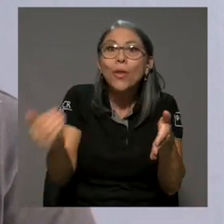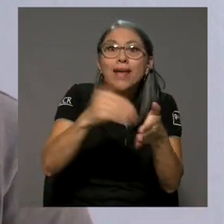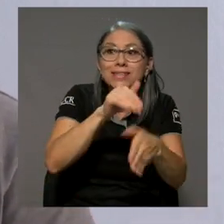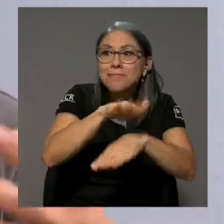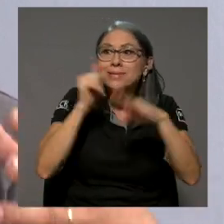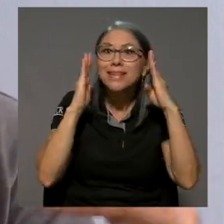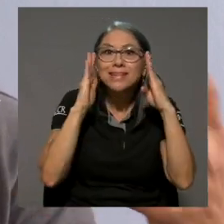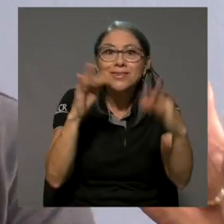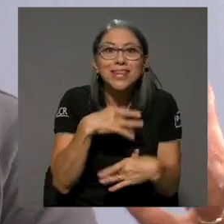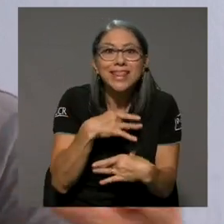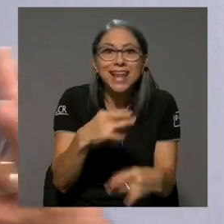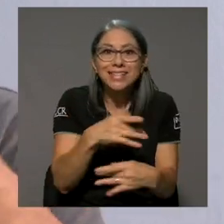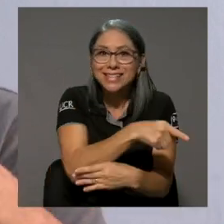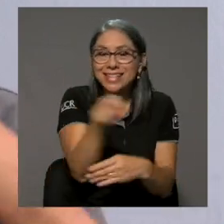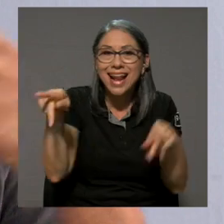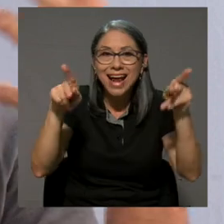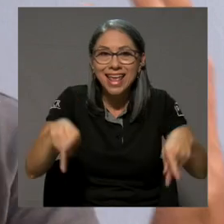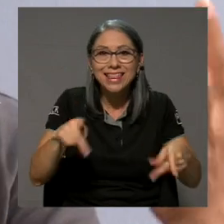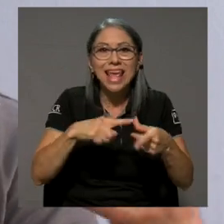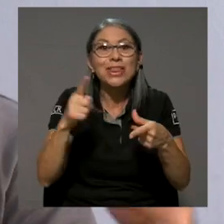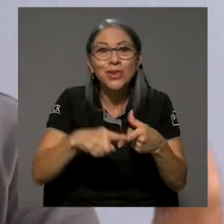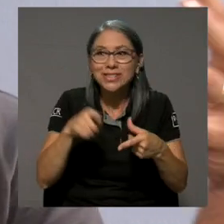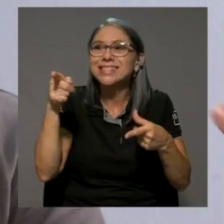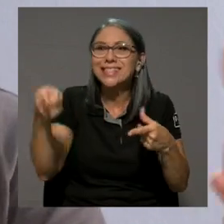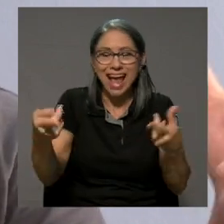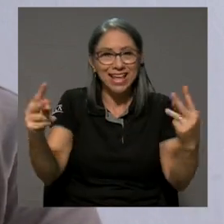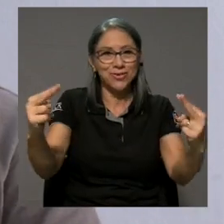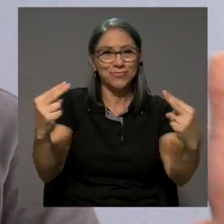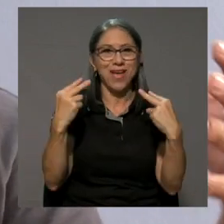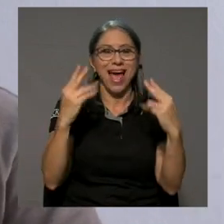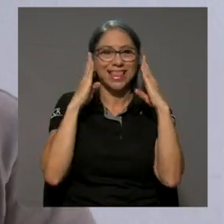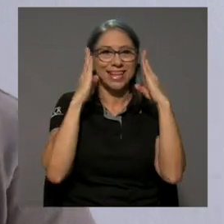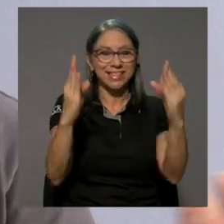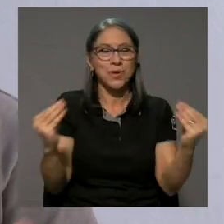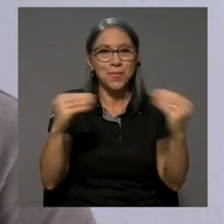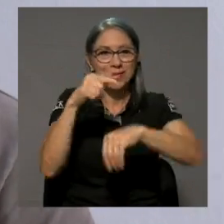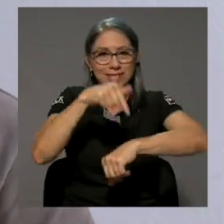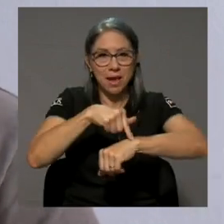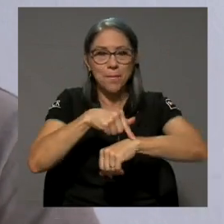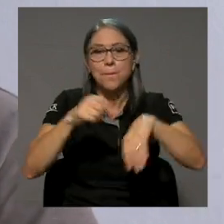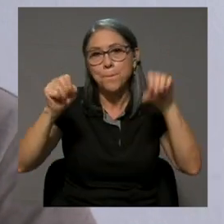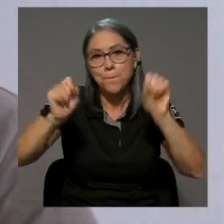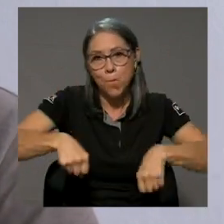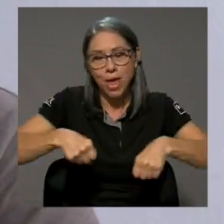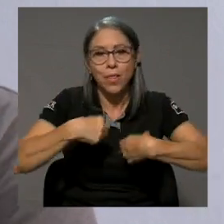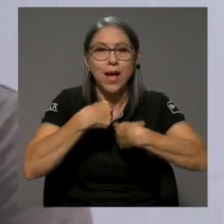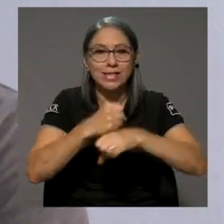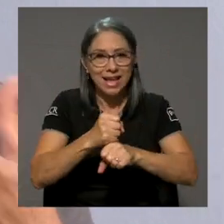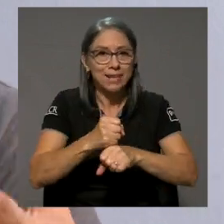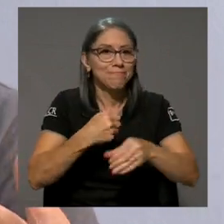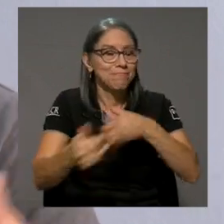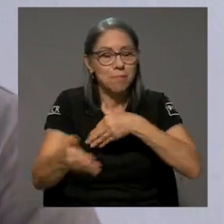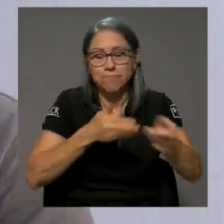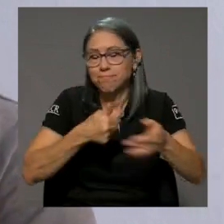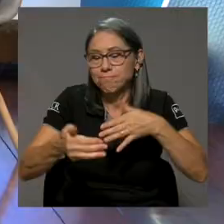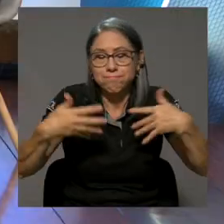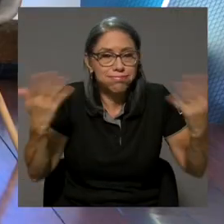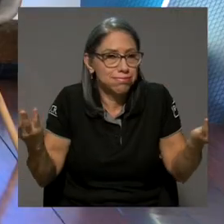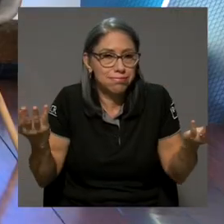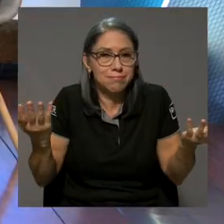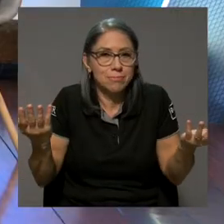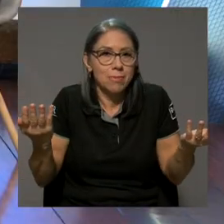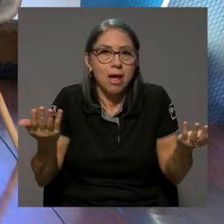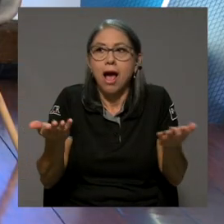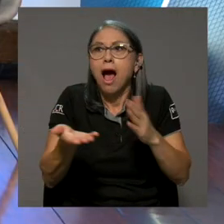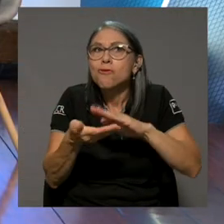gente, pues voy a empezar a tener su atención por más tiempo y voy a poder hacer lo que sea, ¿no? O un